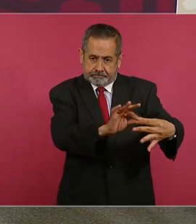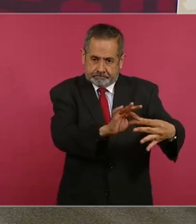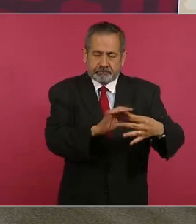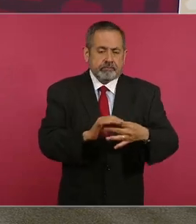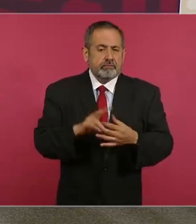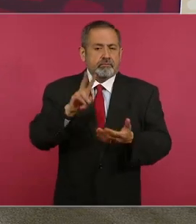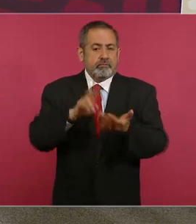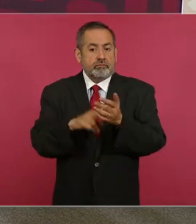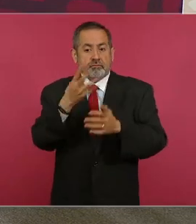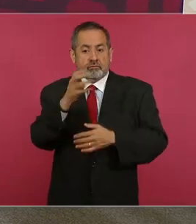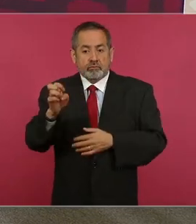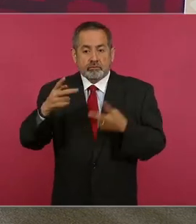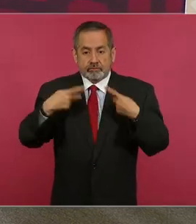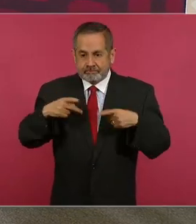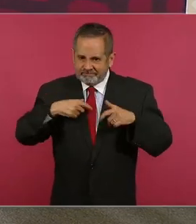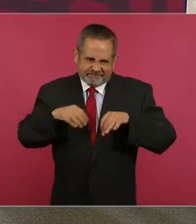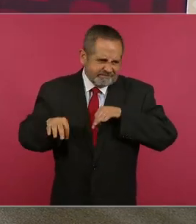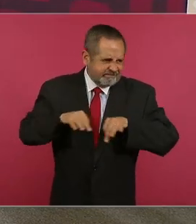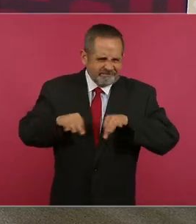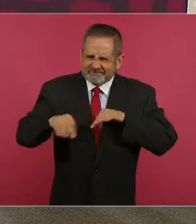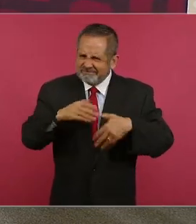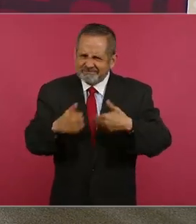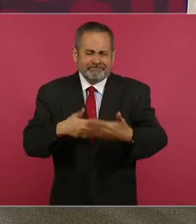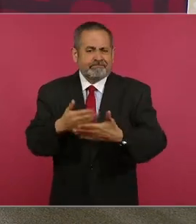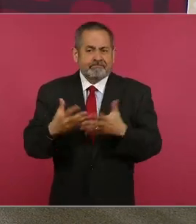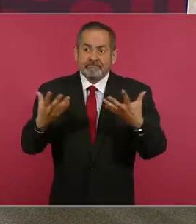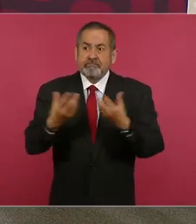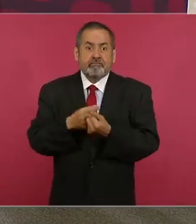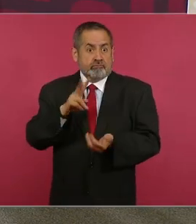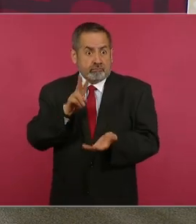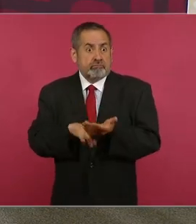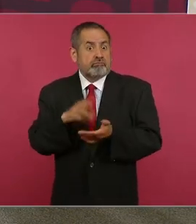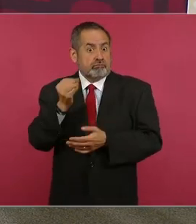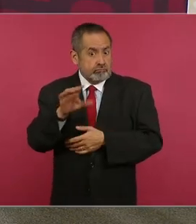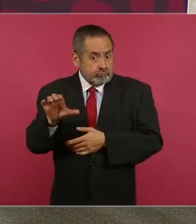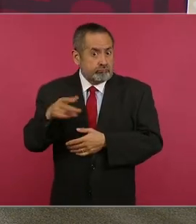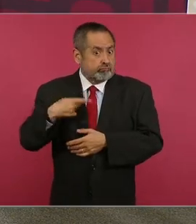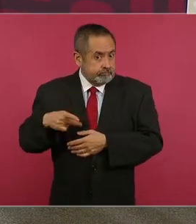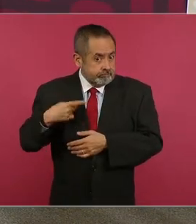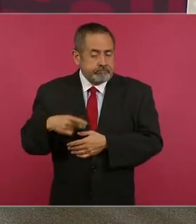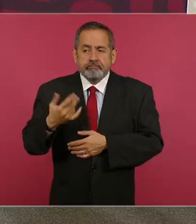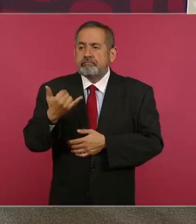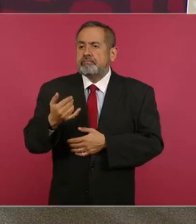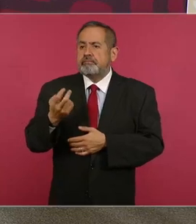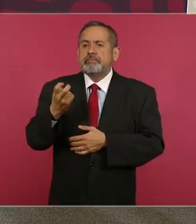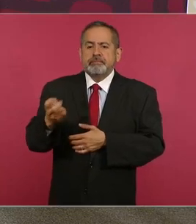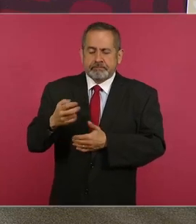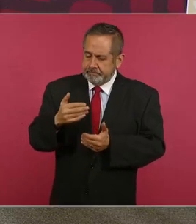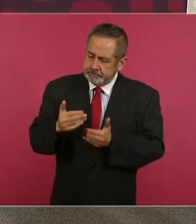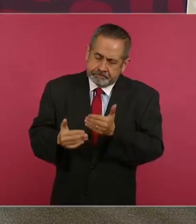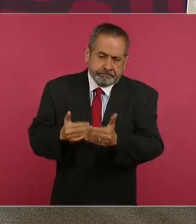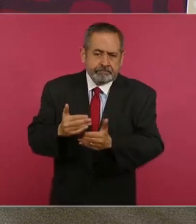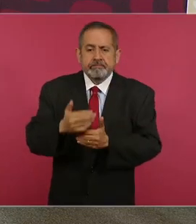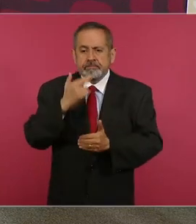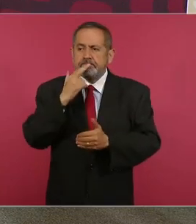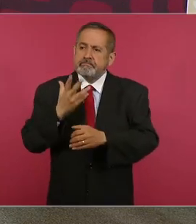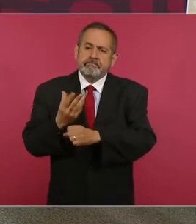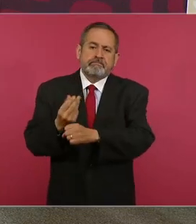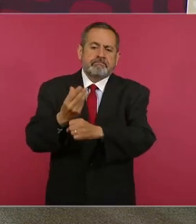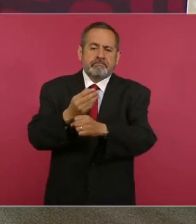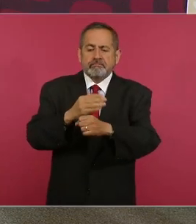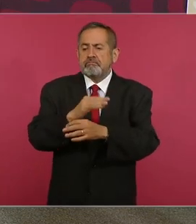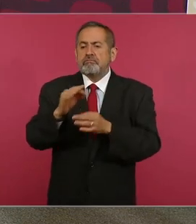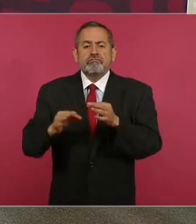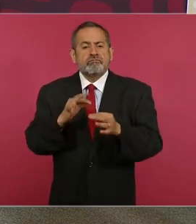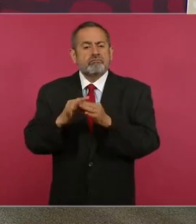.900 trabajadores con todos sus equipos y con esto estaríamos en condiciones de avanzar fuerte en este restablecimiento que